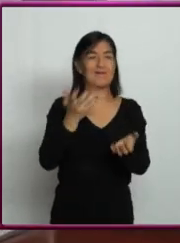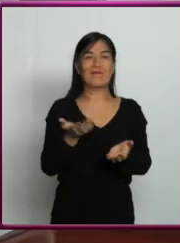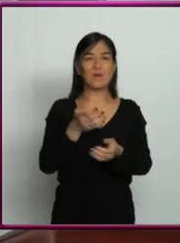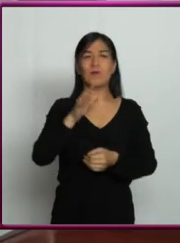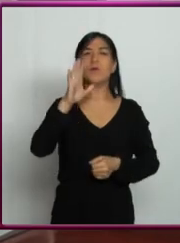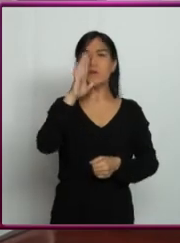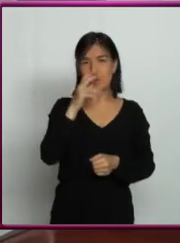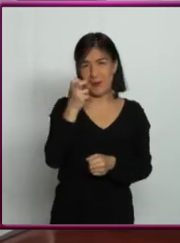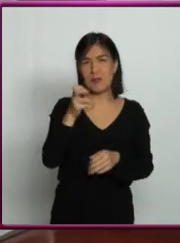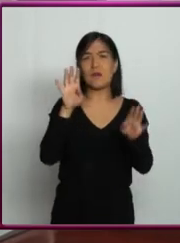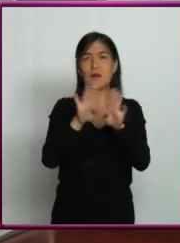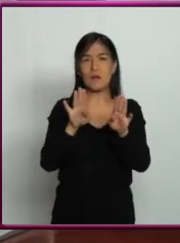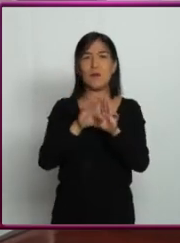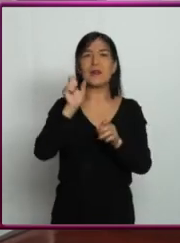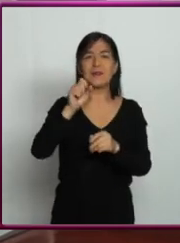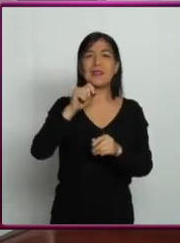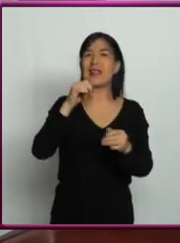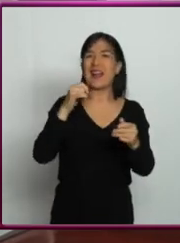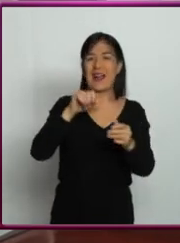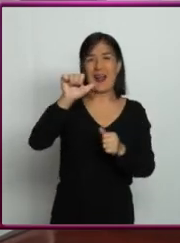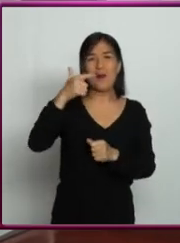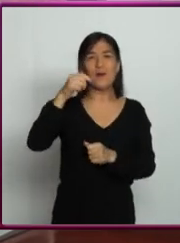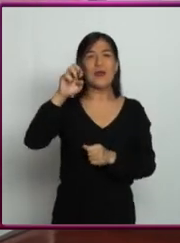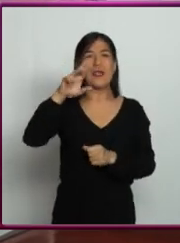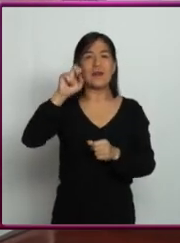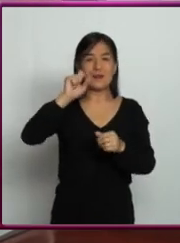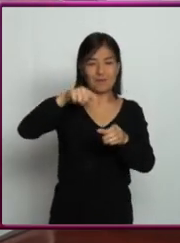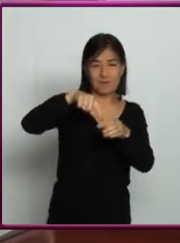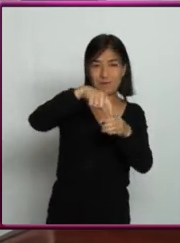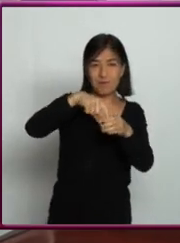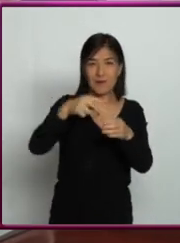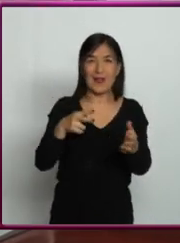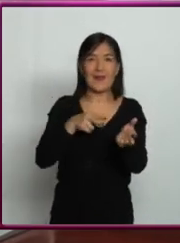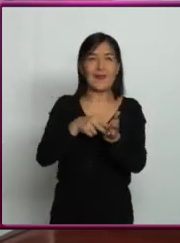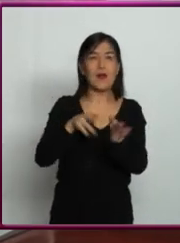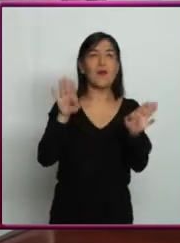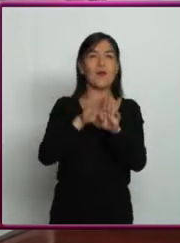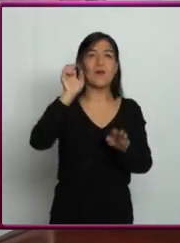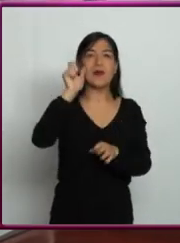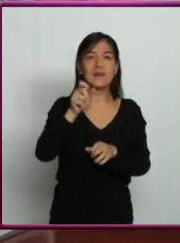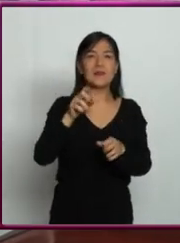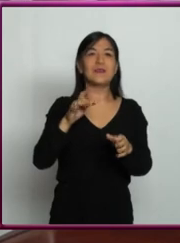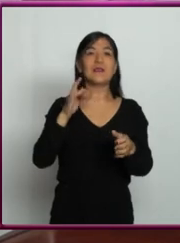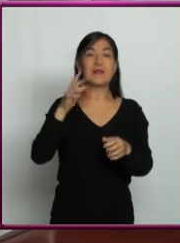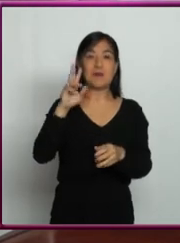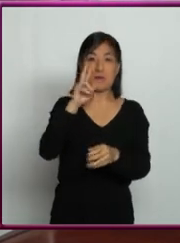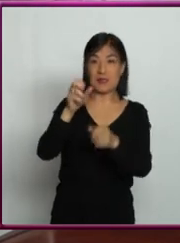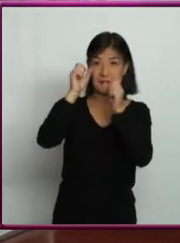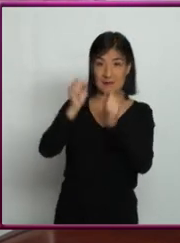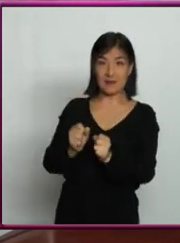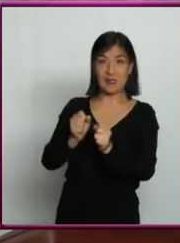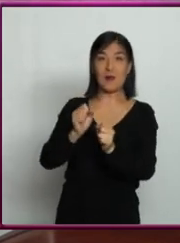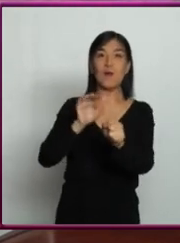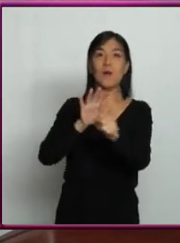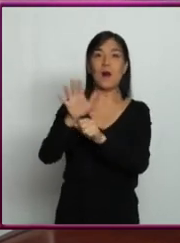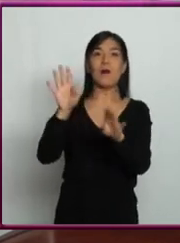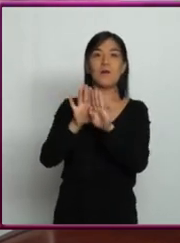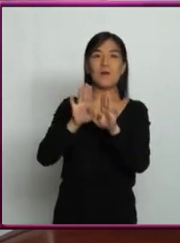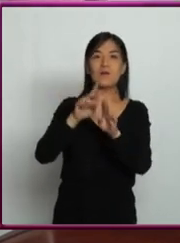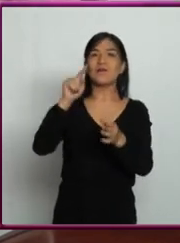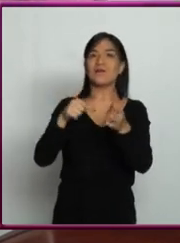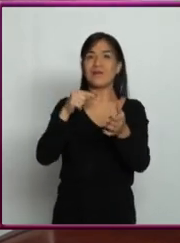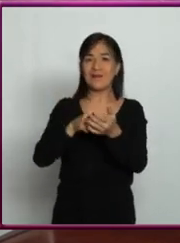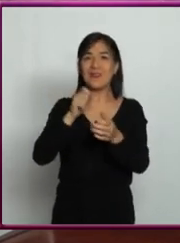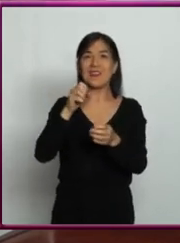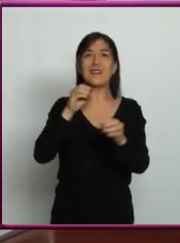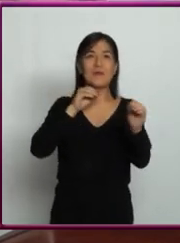Entonces, lo mismo que hacemos con los agujeros negros. La incertidumbre es la inclinación de la órbita, porque no sabemos si la vemos así o si la vemos